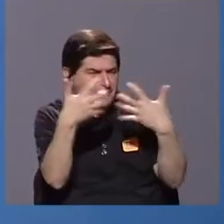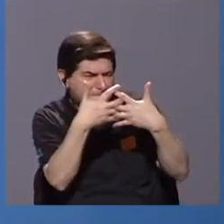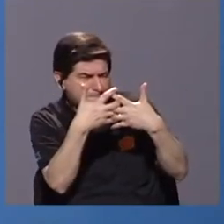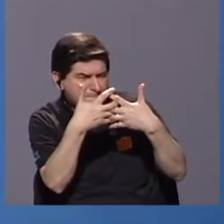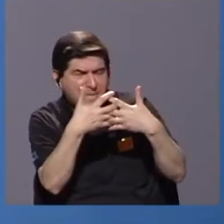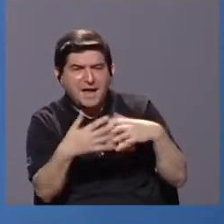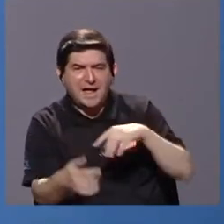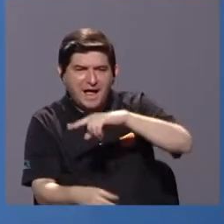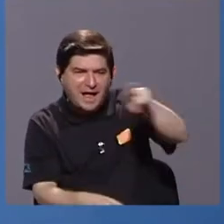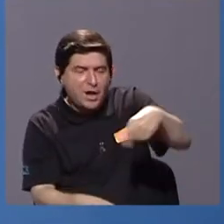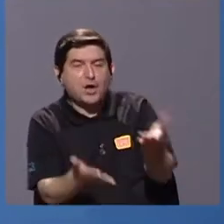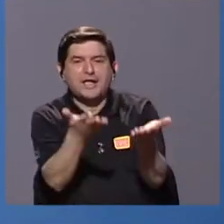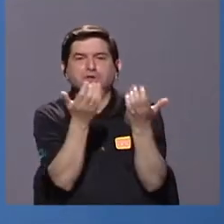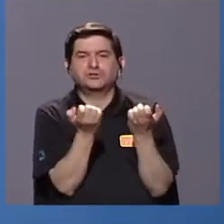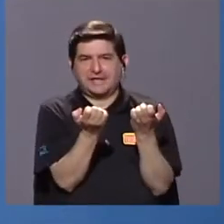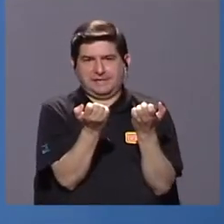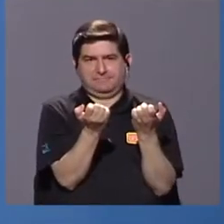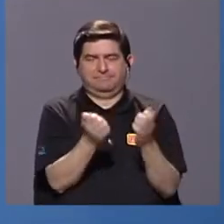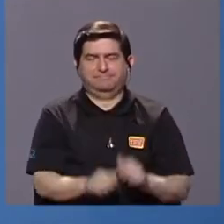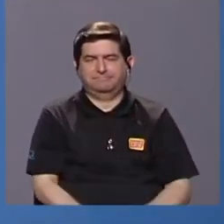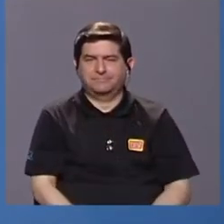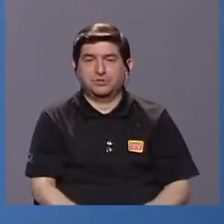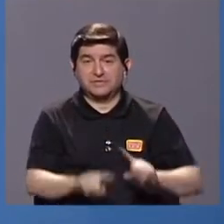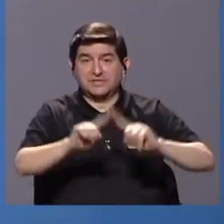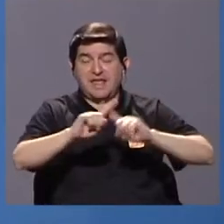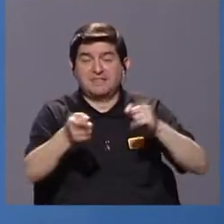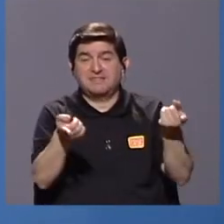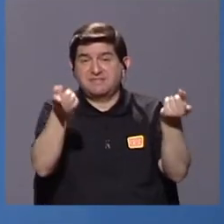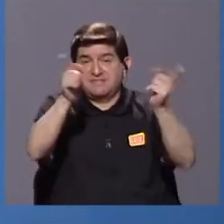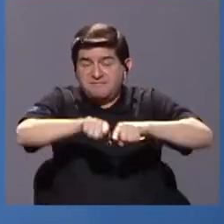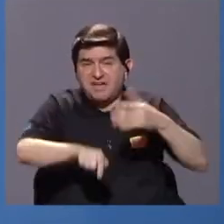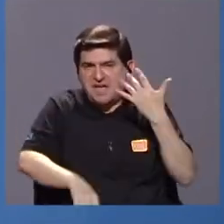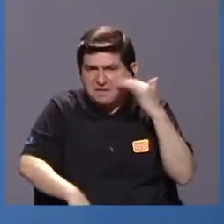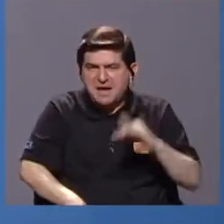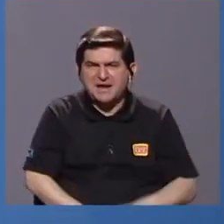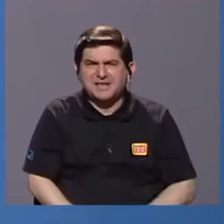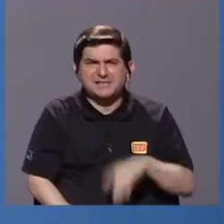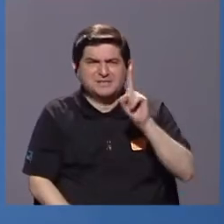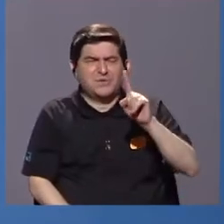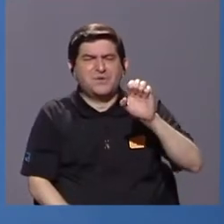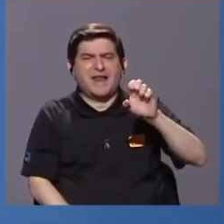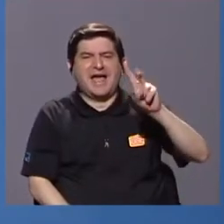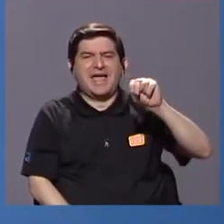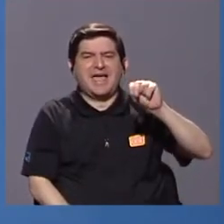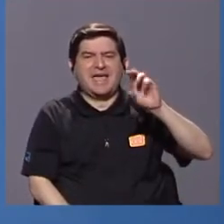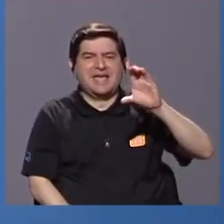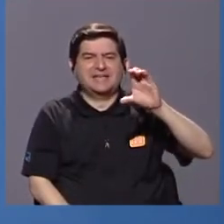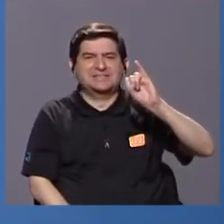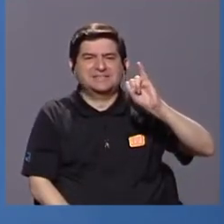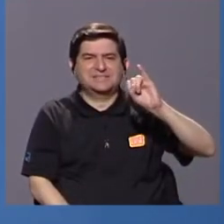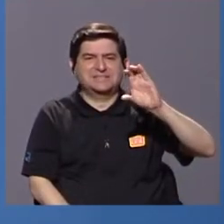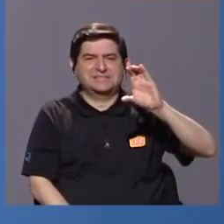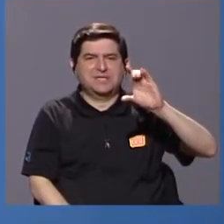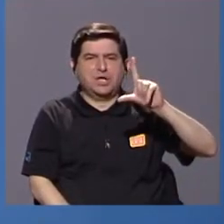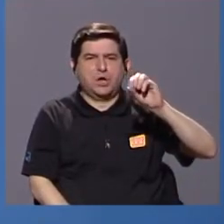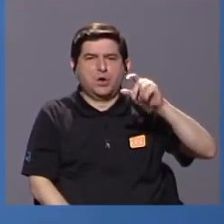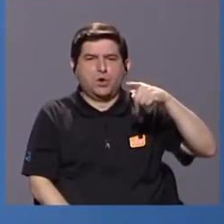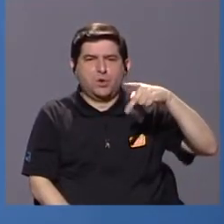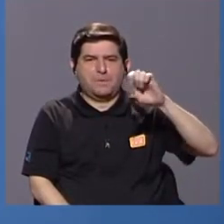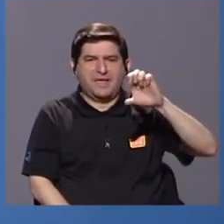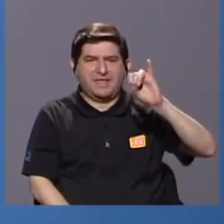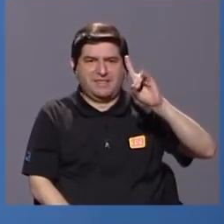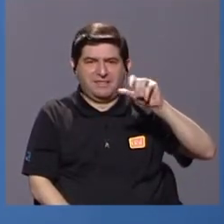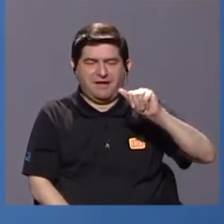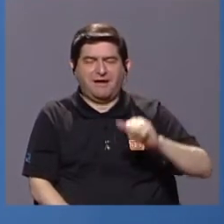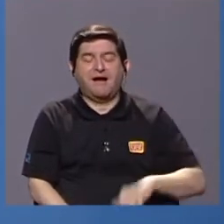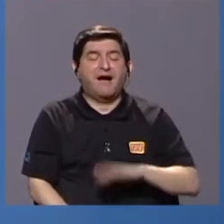a lo que ellos querían, entonces en muchos casos parece más una enciclopedia, porque pedían entradas enciclopédicas, porque